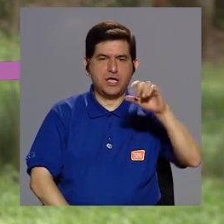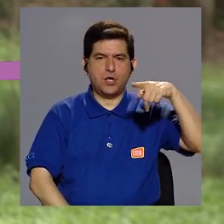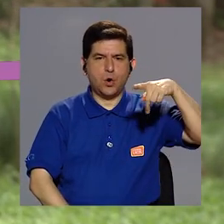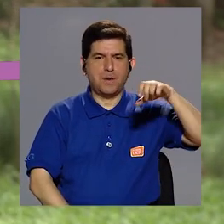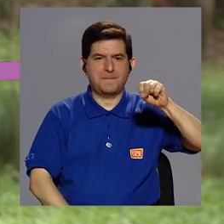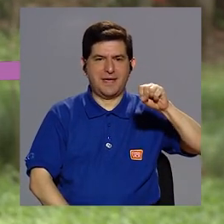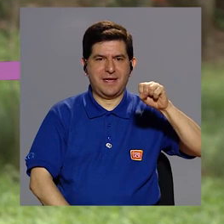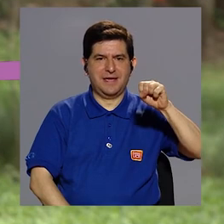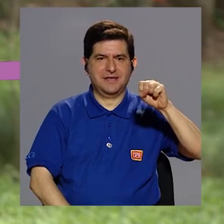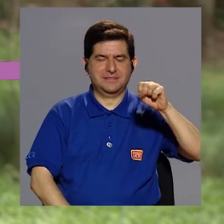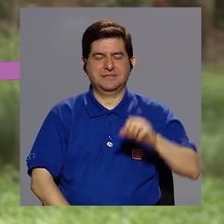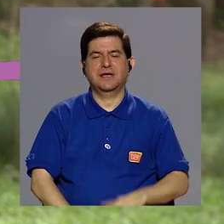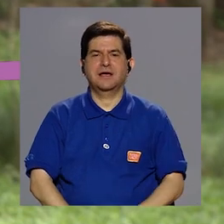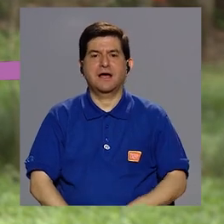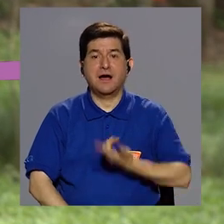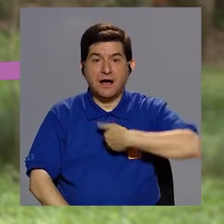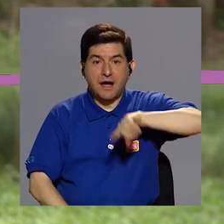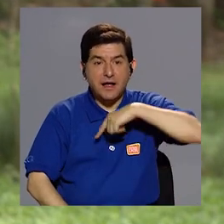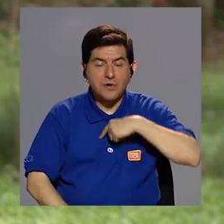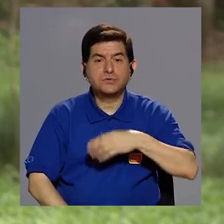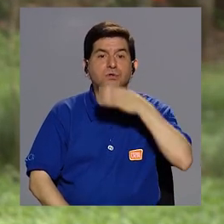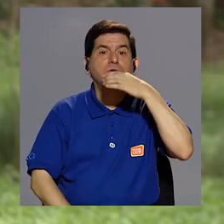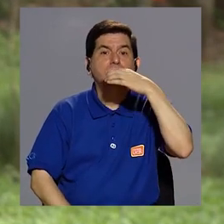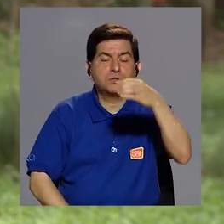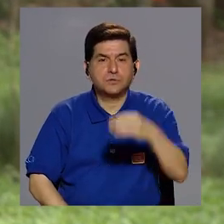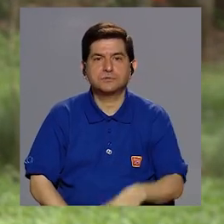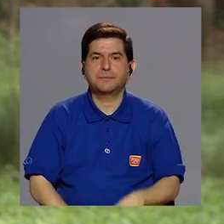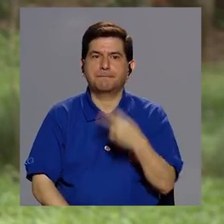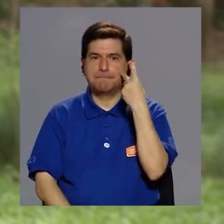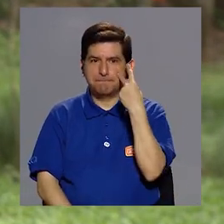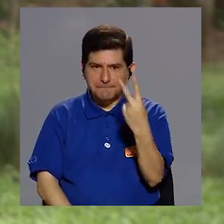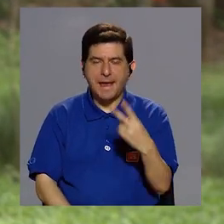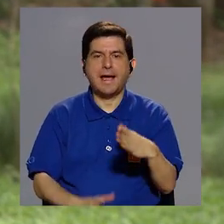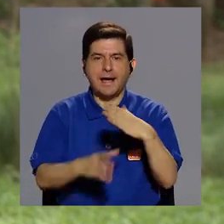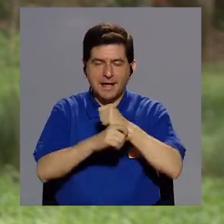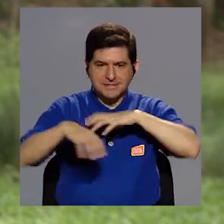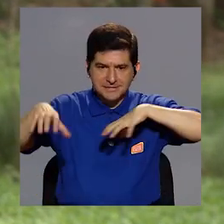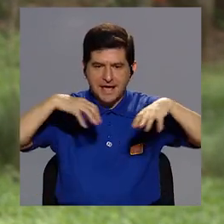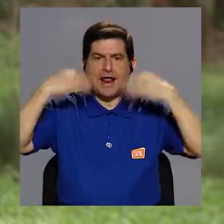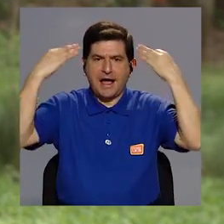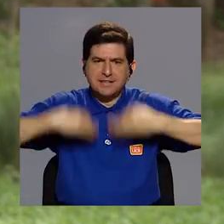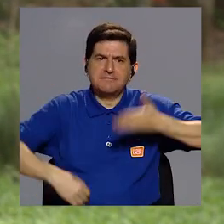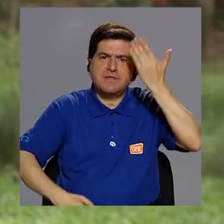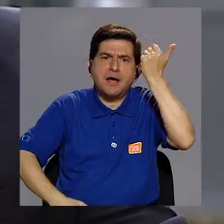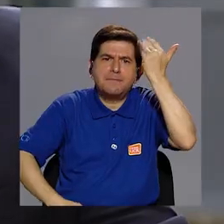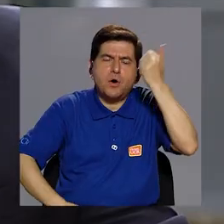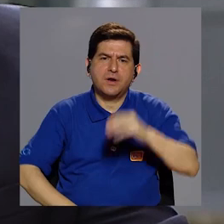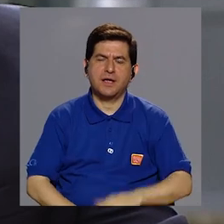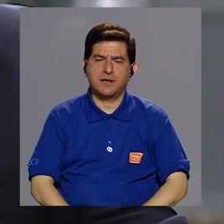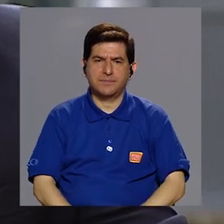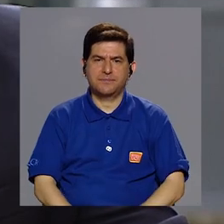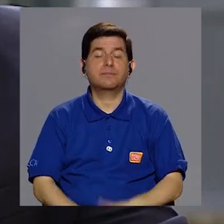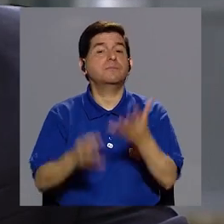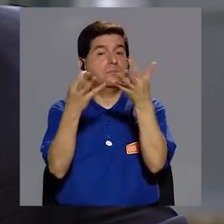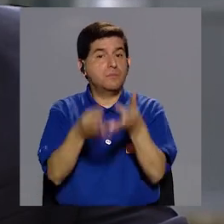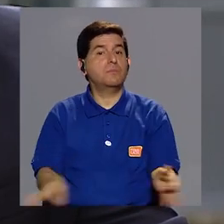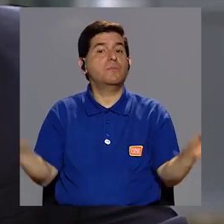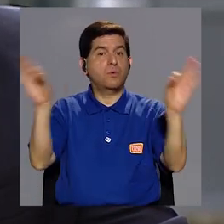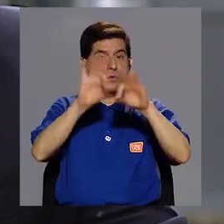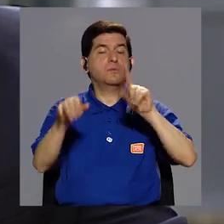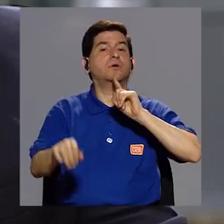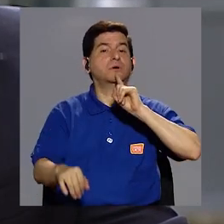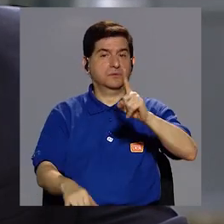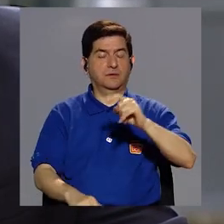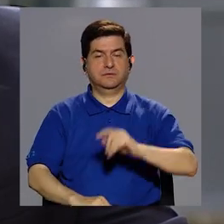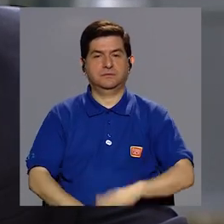y la OPS específicamente nos están aconsejando, mire, haga actividad física? Sí. Bueno, es importante